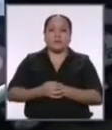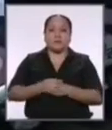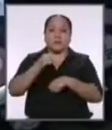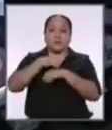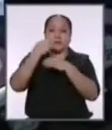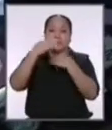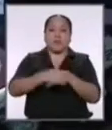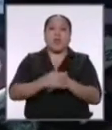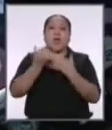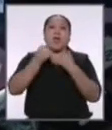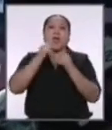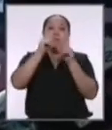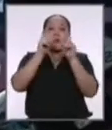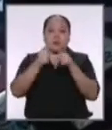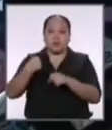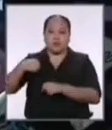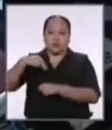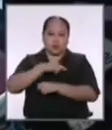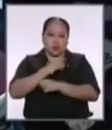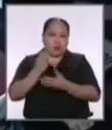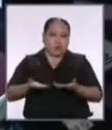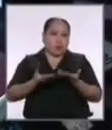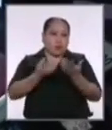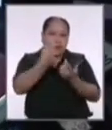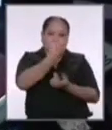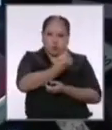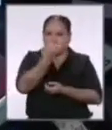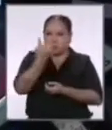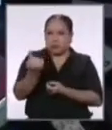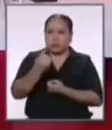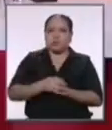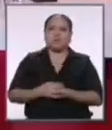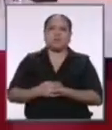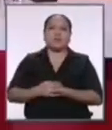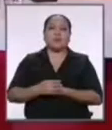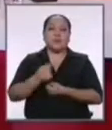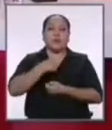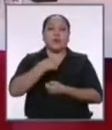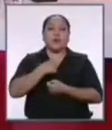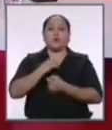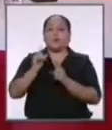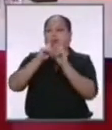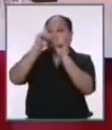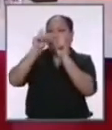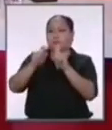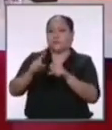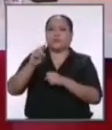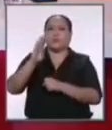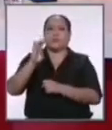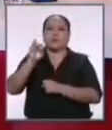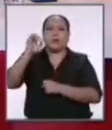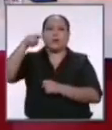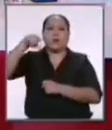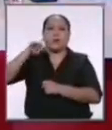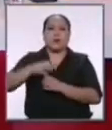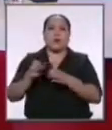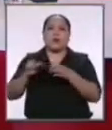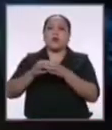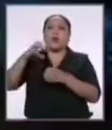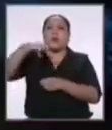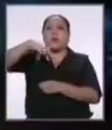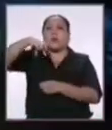vamos ahora con la pregunta que podemos formular los moderadores a cada uno de los candidatos me toca formularse a Alberto Bengolea del PPC